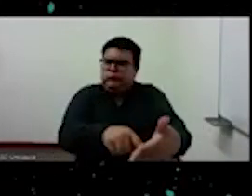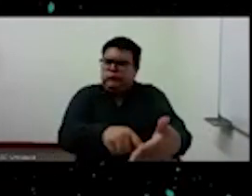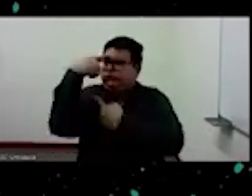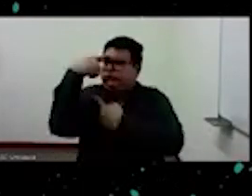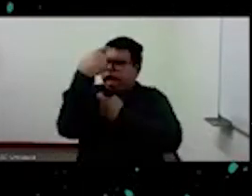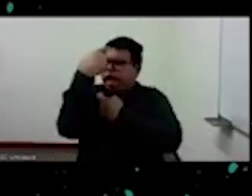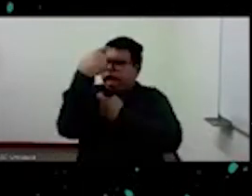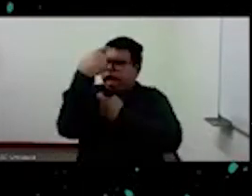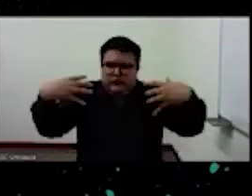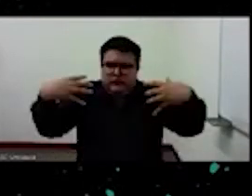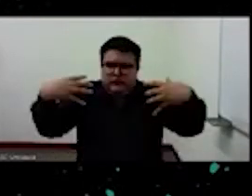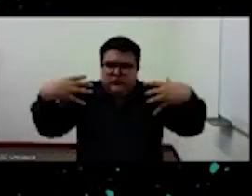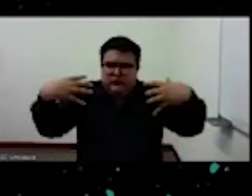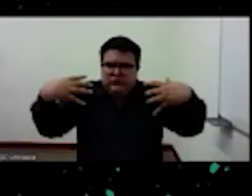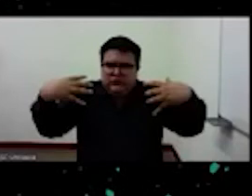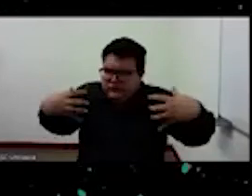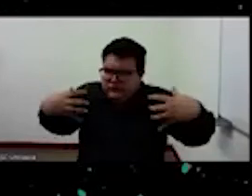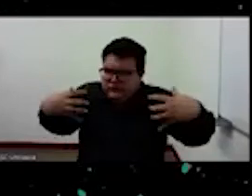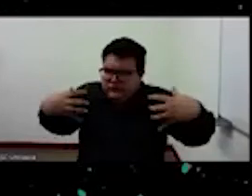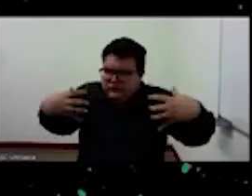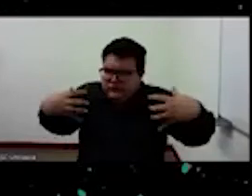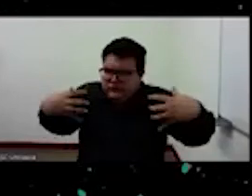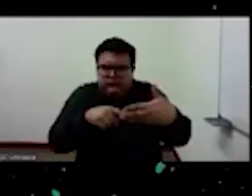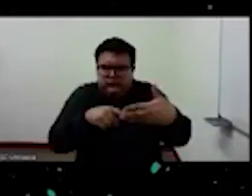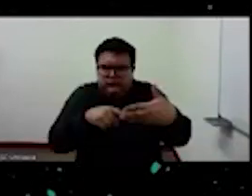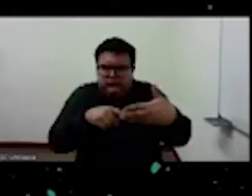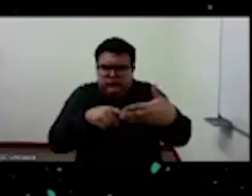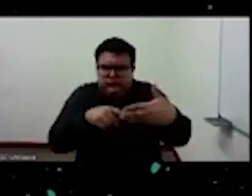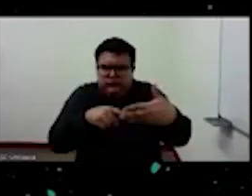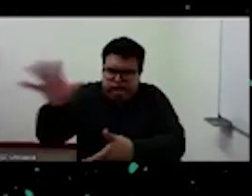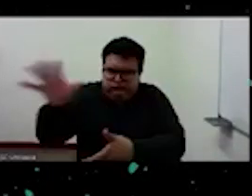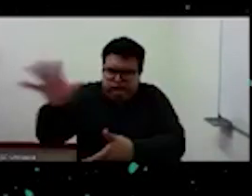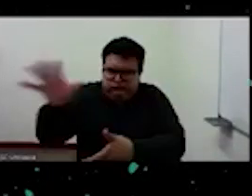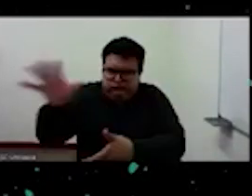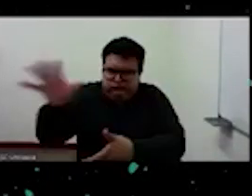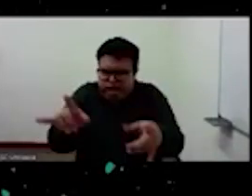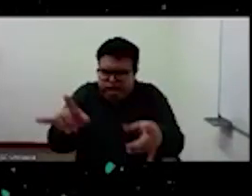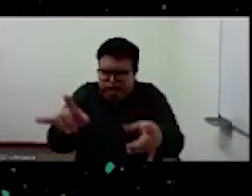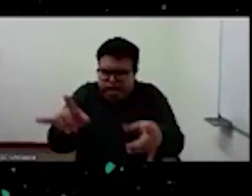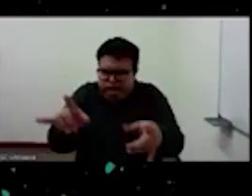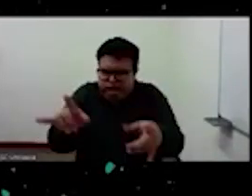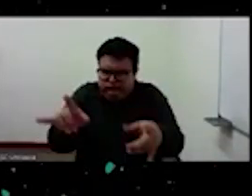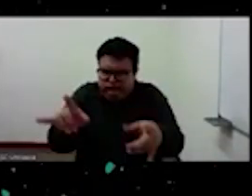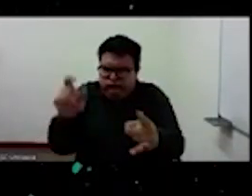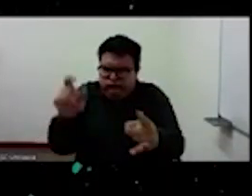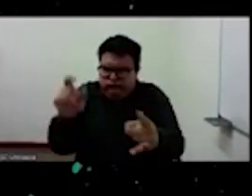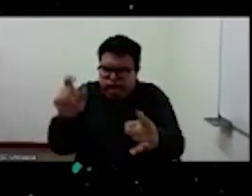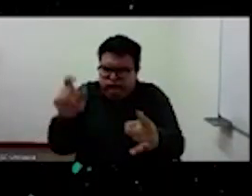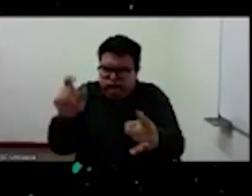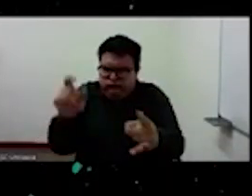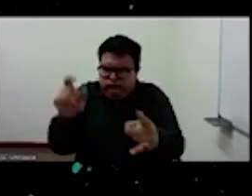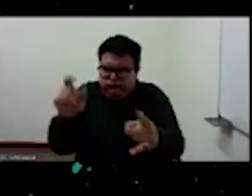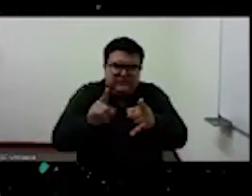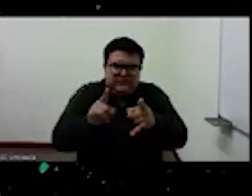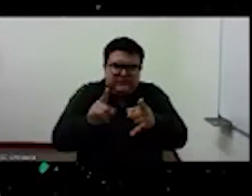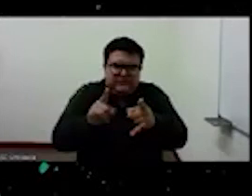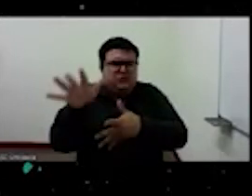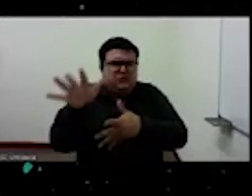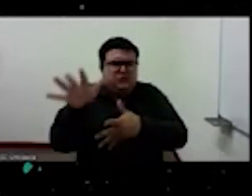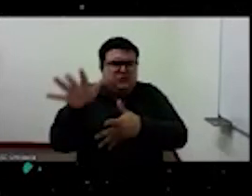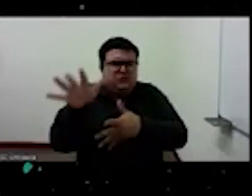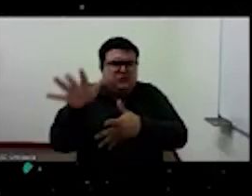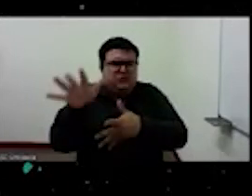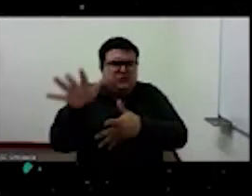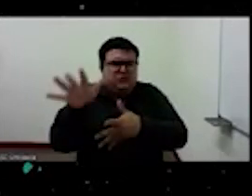este espasmo se presenta como caos el caos que es el caos el caos no es algo